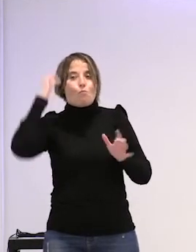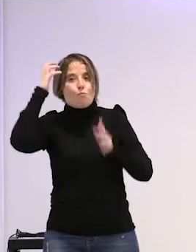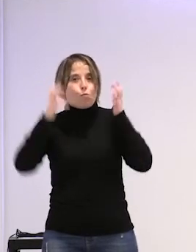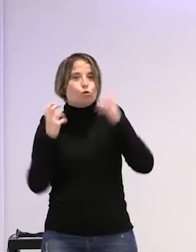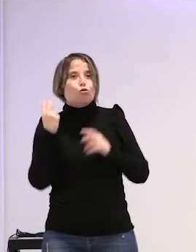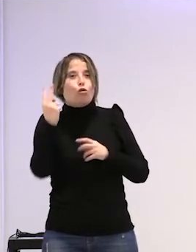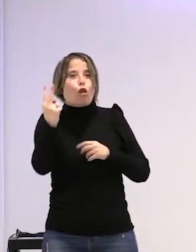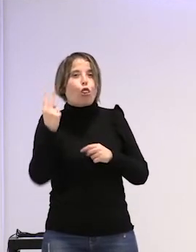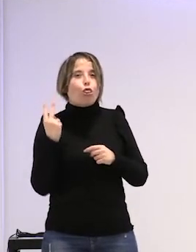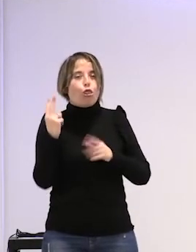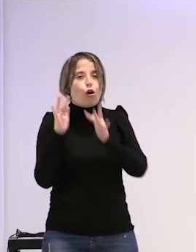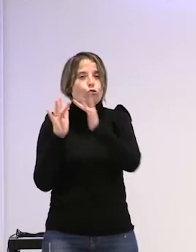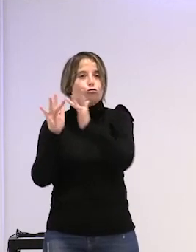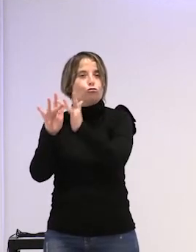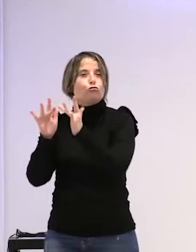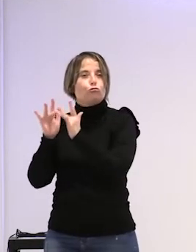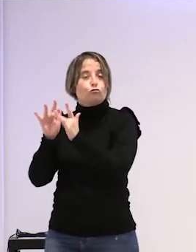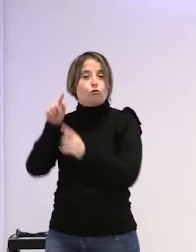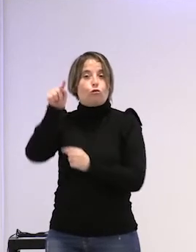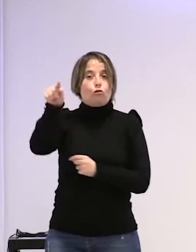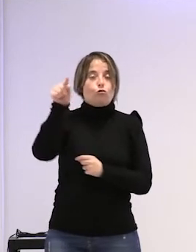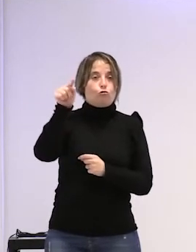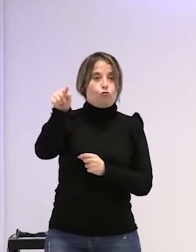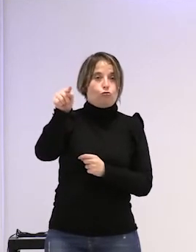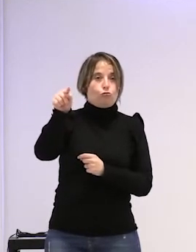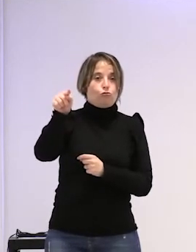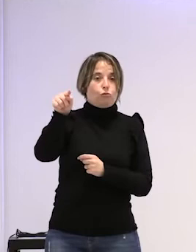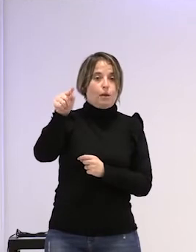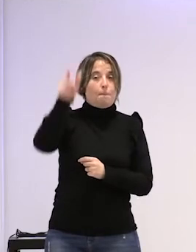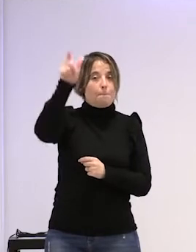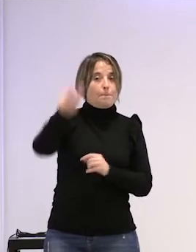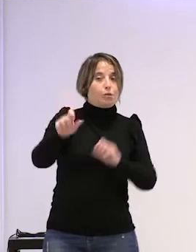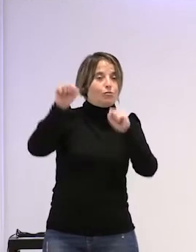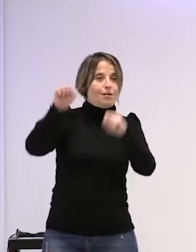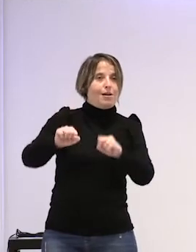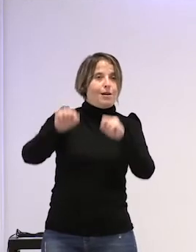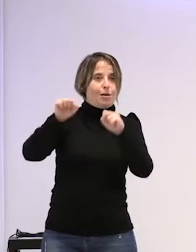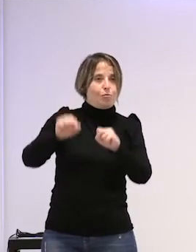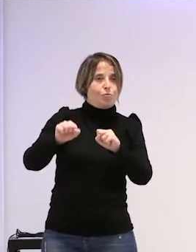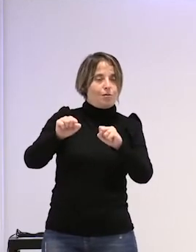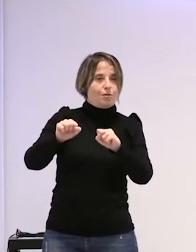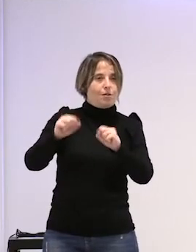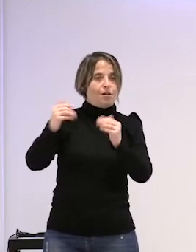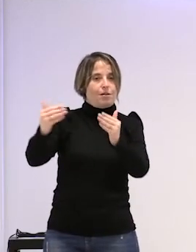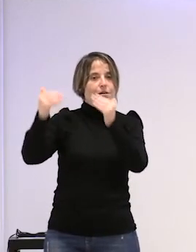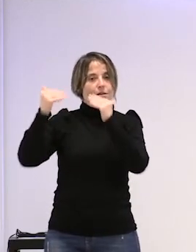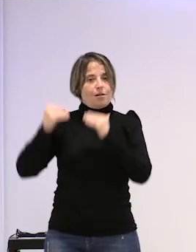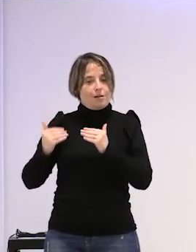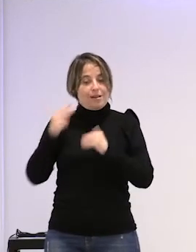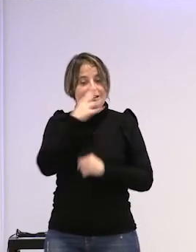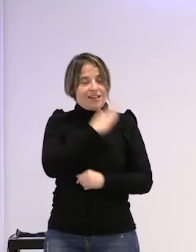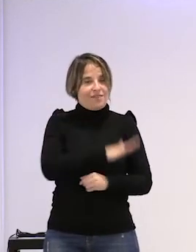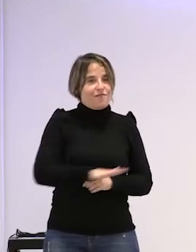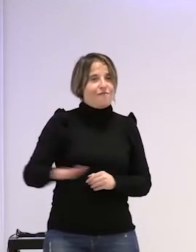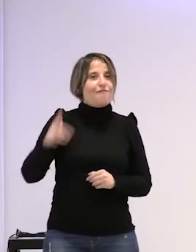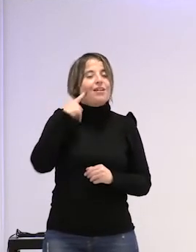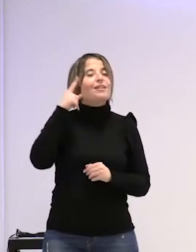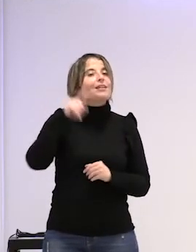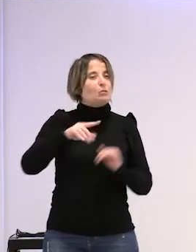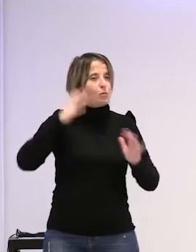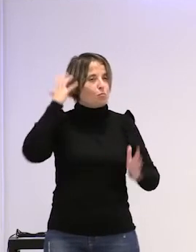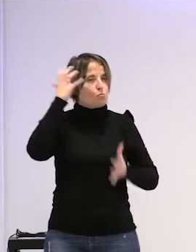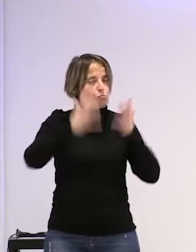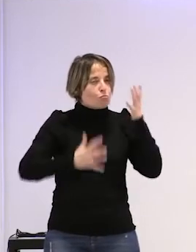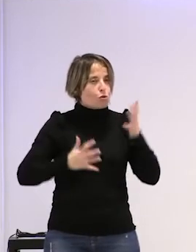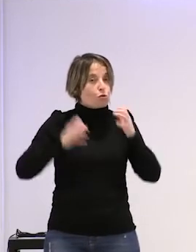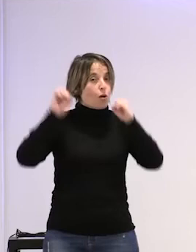dos monstruos que están en interacción al final una en la versión adulta y otra en la infancia